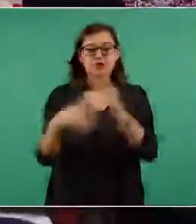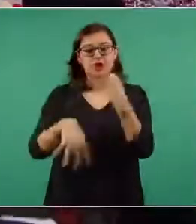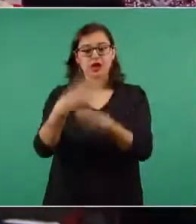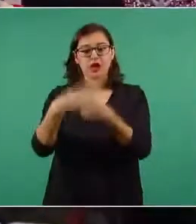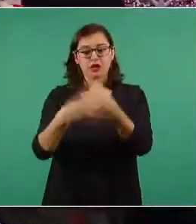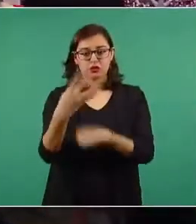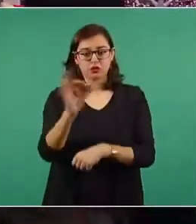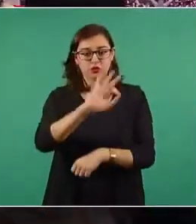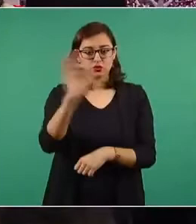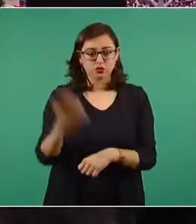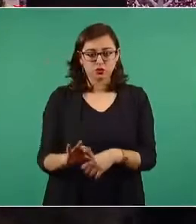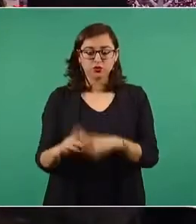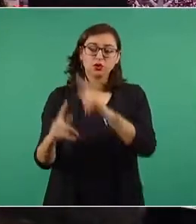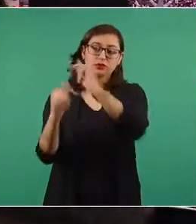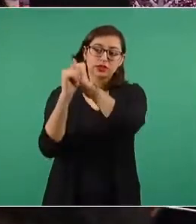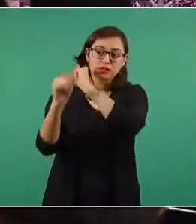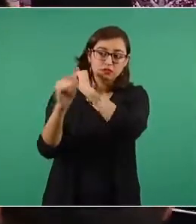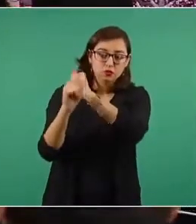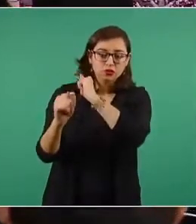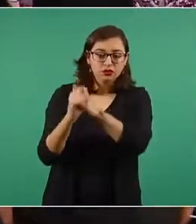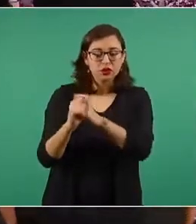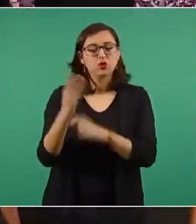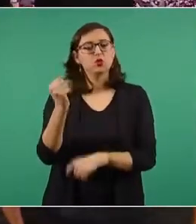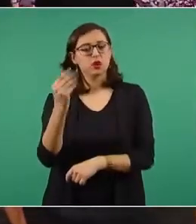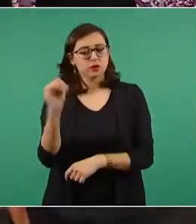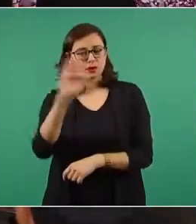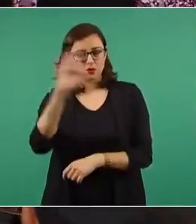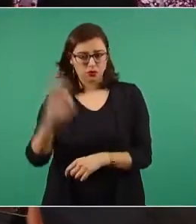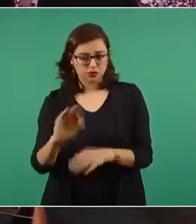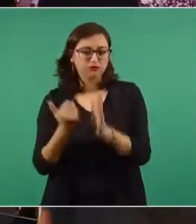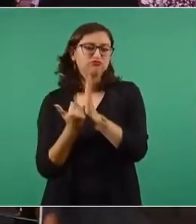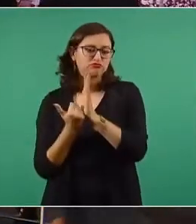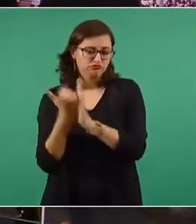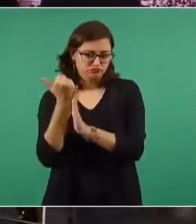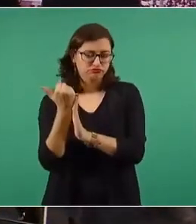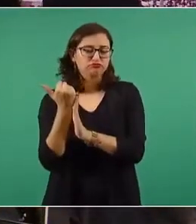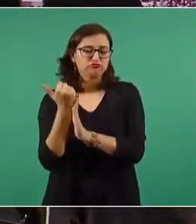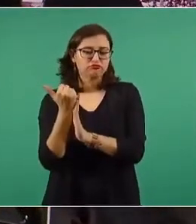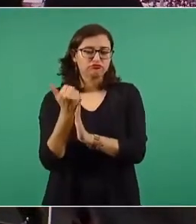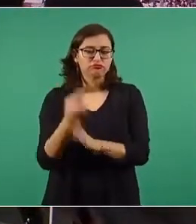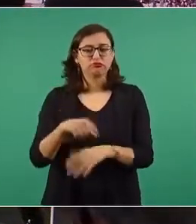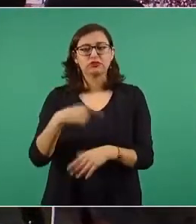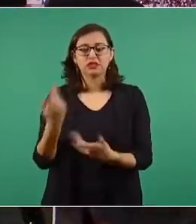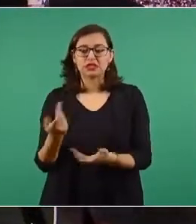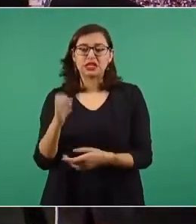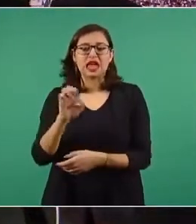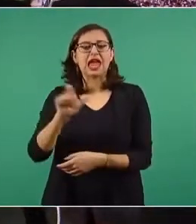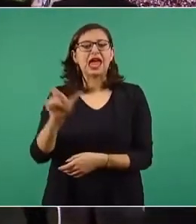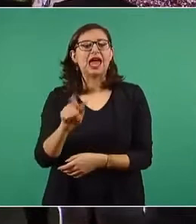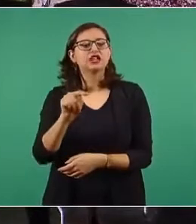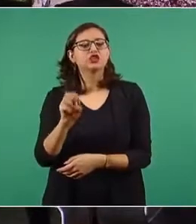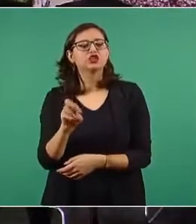en robo de transporte público individual y el 26% en extorsión.